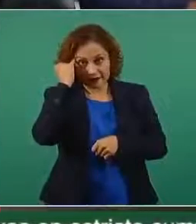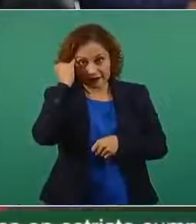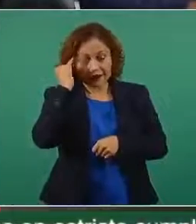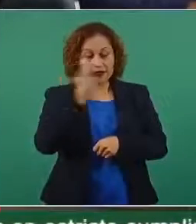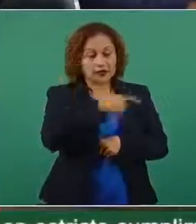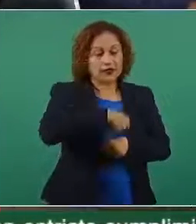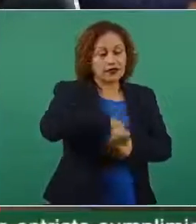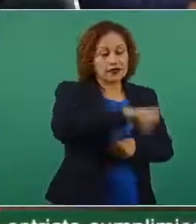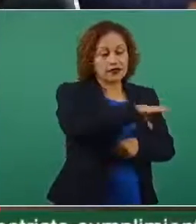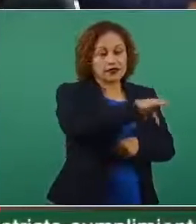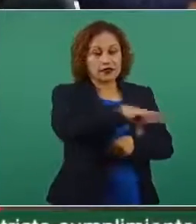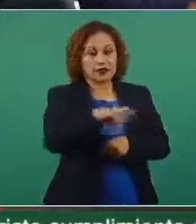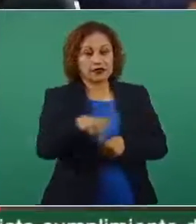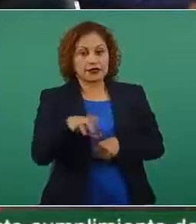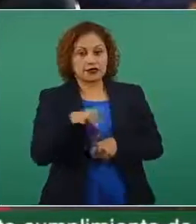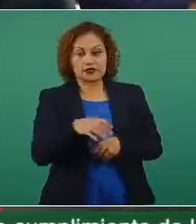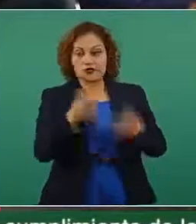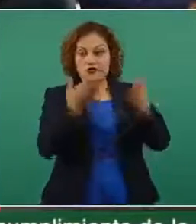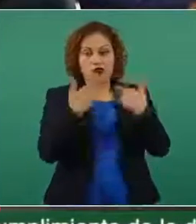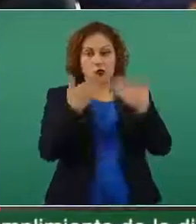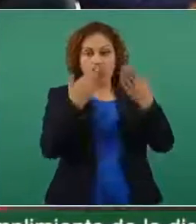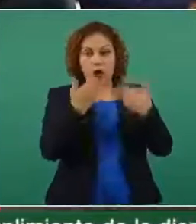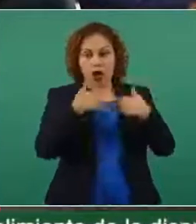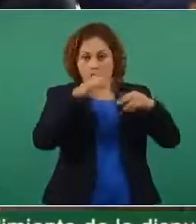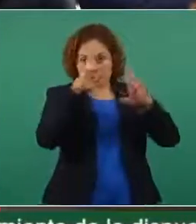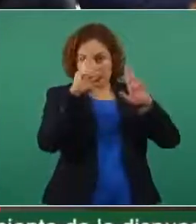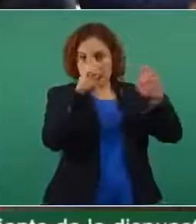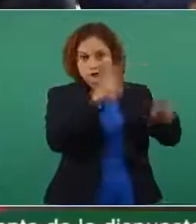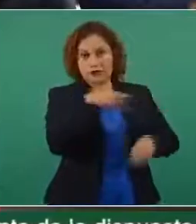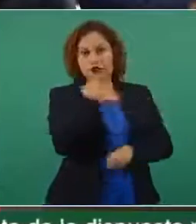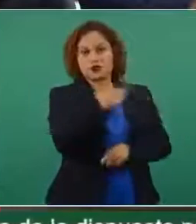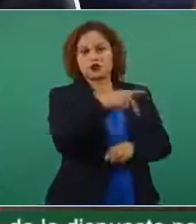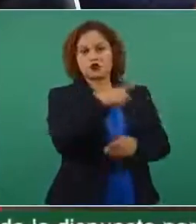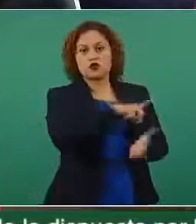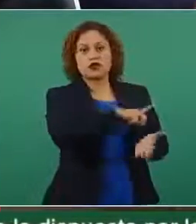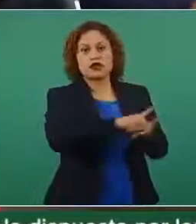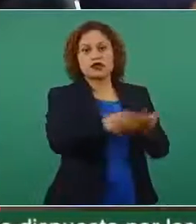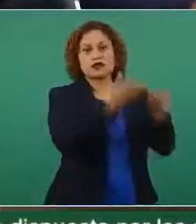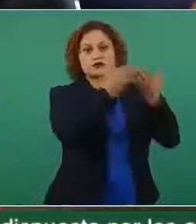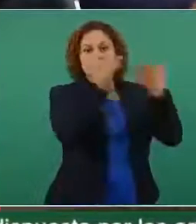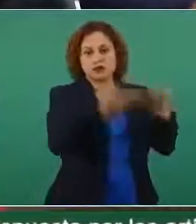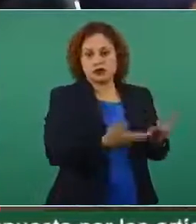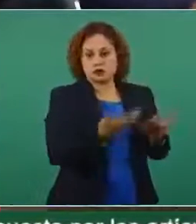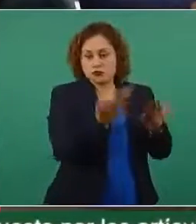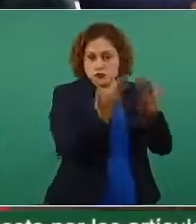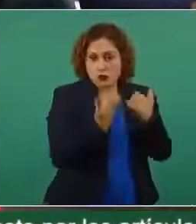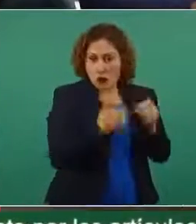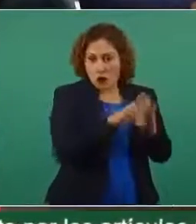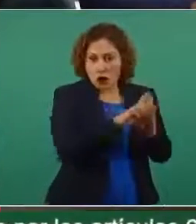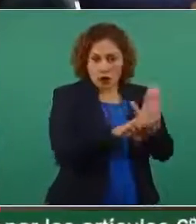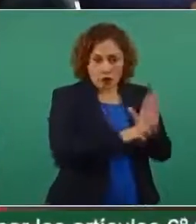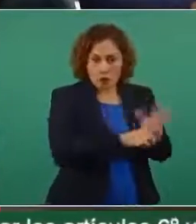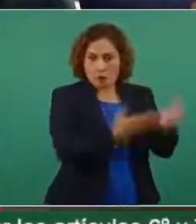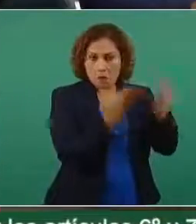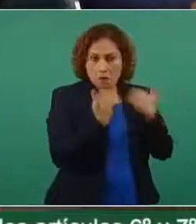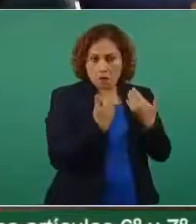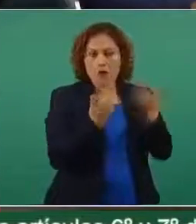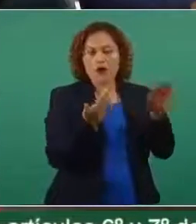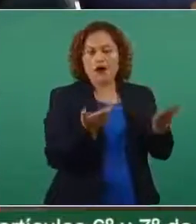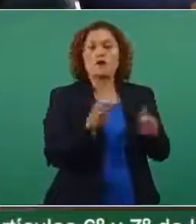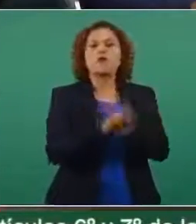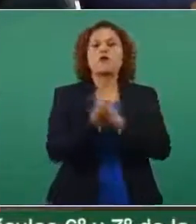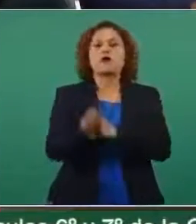cuentan sus derechos ancestrales y que al día de hoy no tienen escrituras hay un caso particular en la